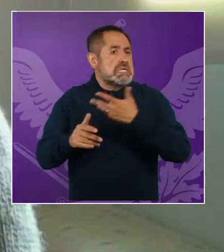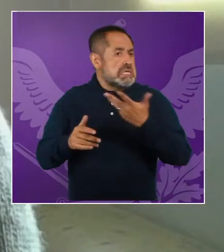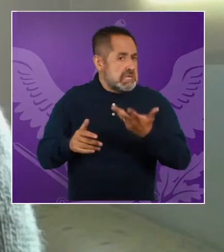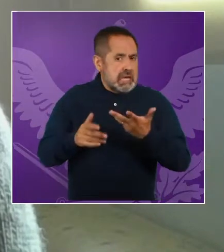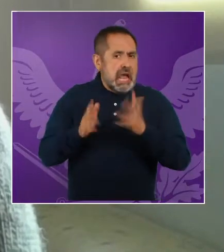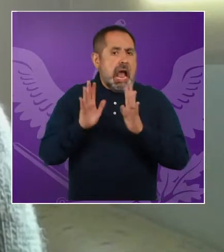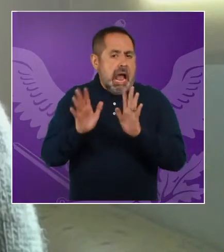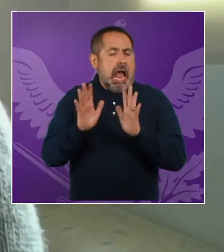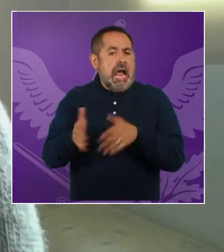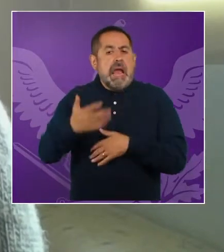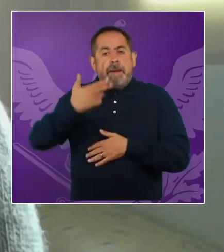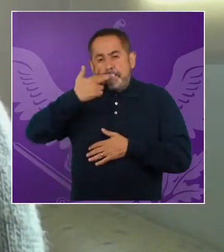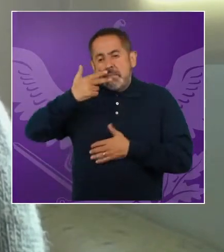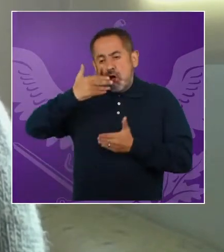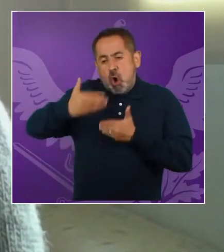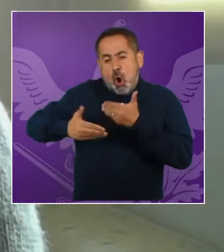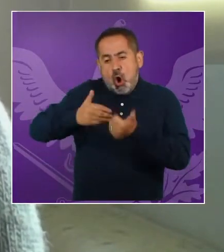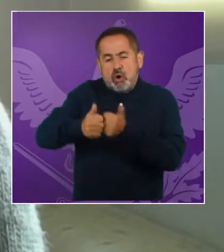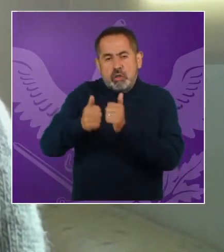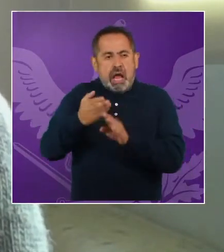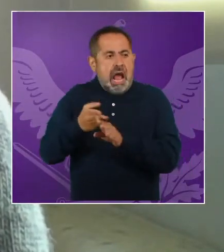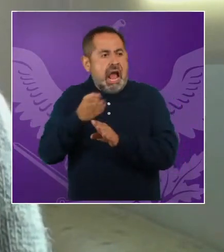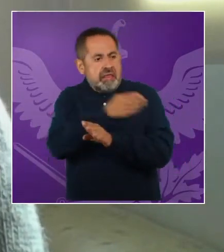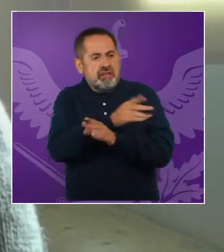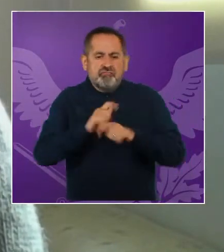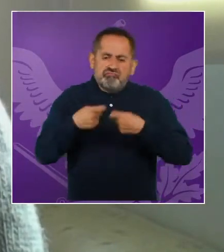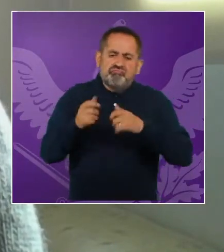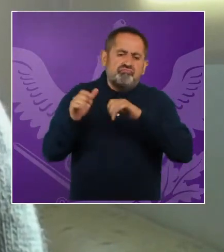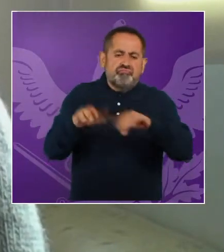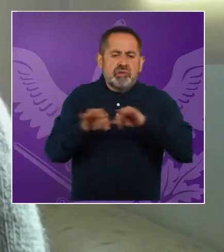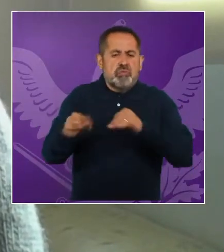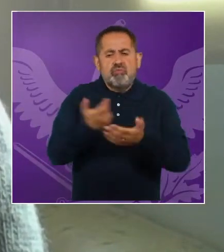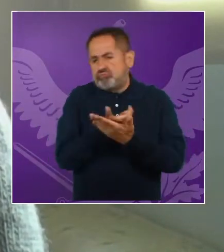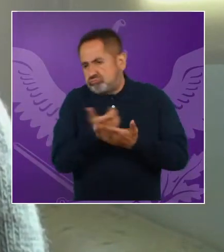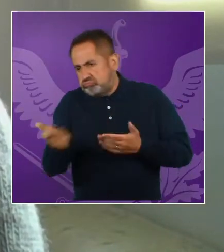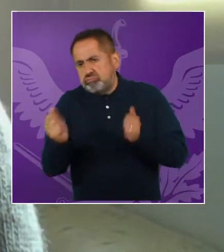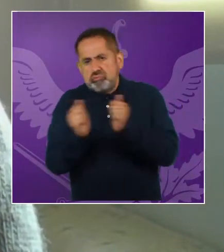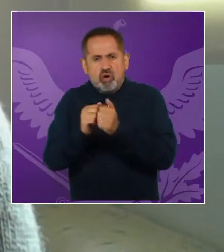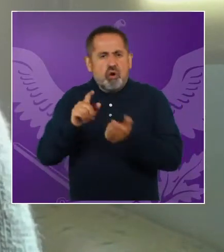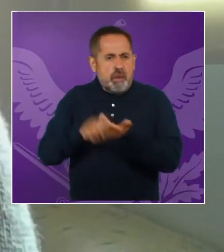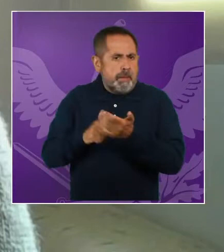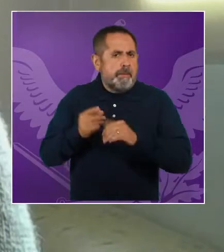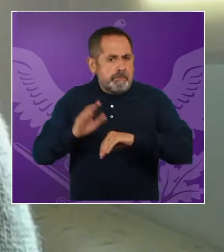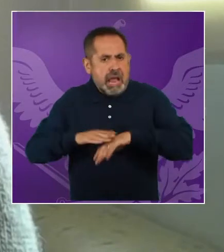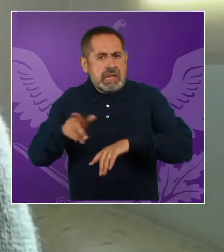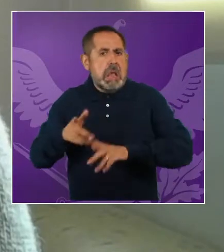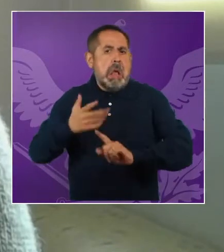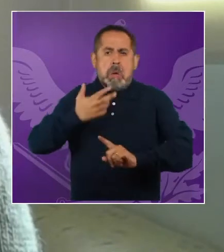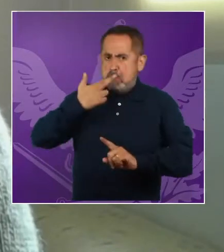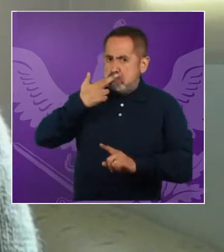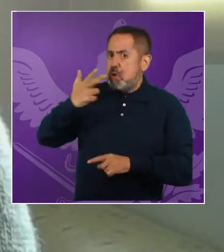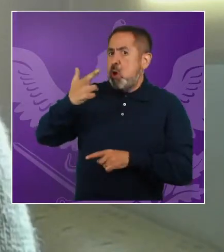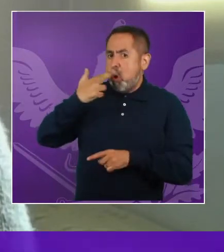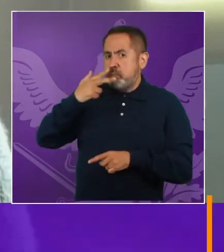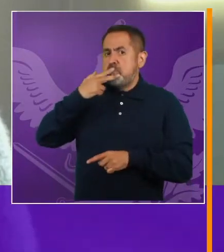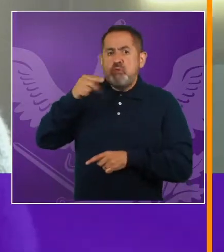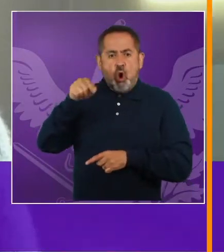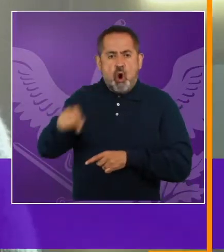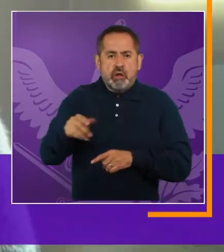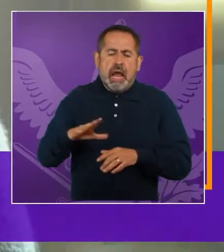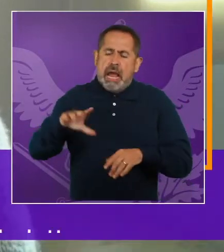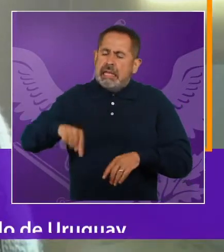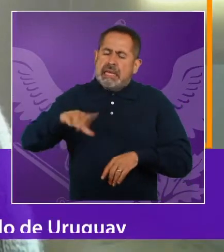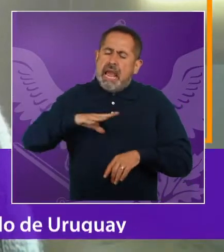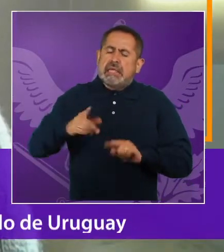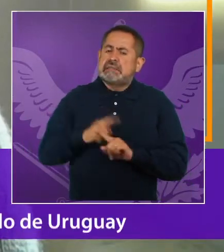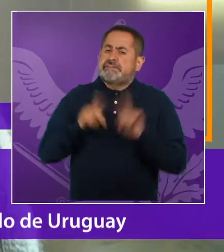han avanzado, como el caso de Uruguay, eran países que ya estaban en un nivel mejor en el resto del empleo, ¿no? El empleo asalariado formal es